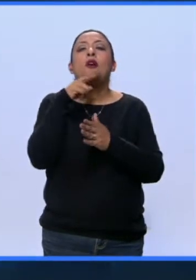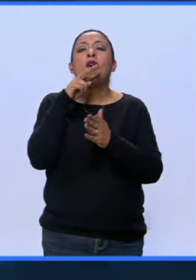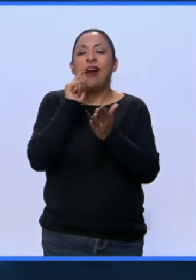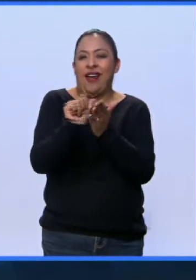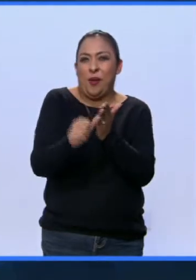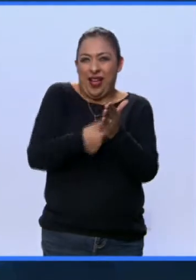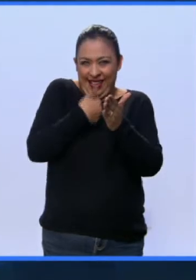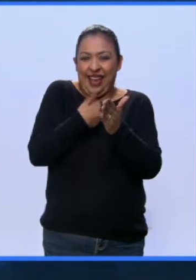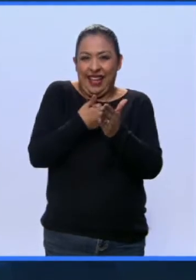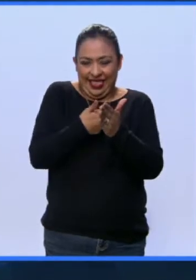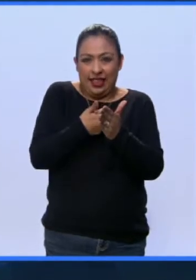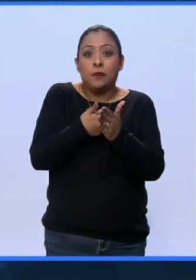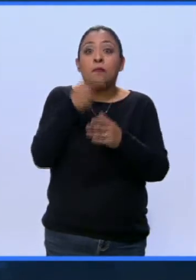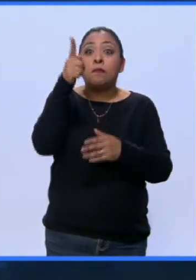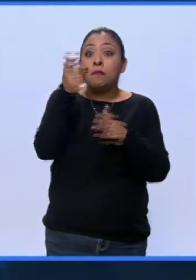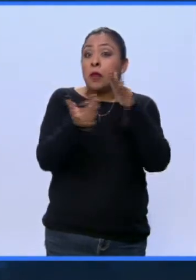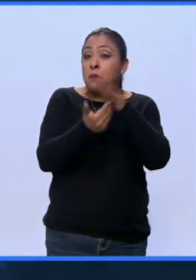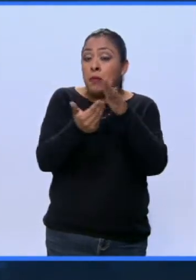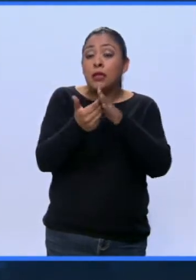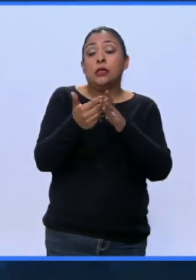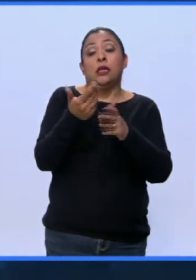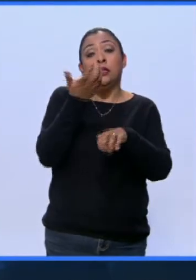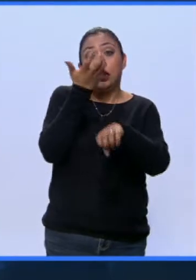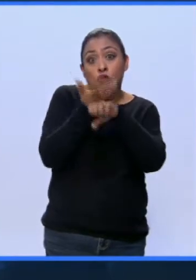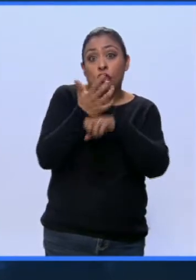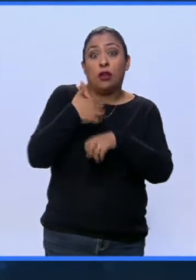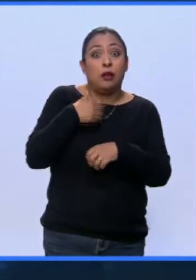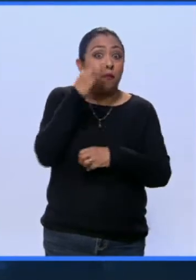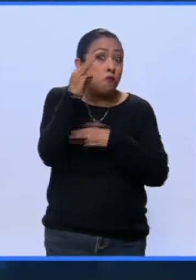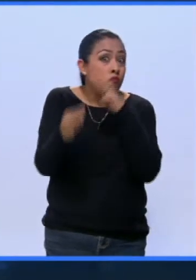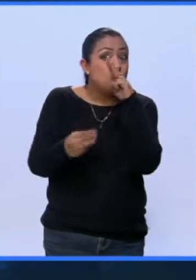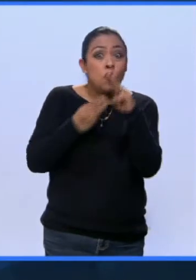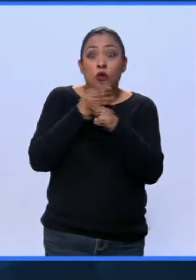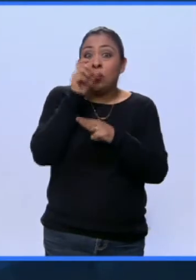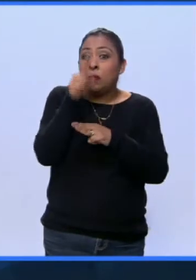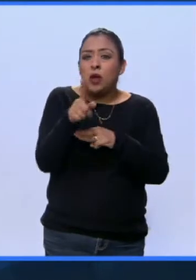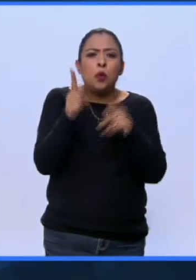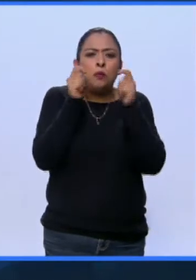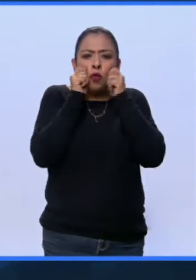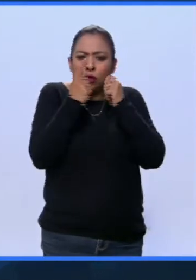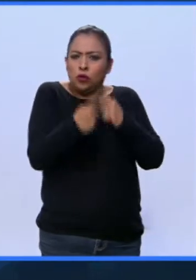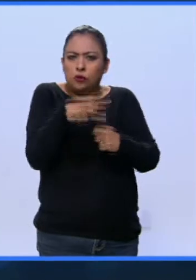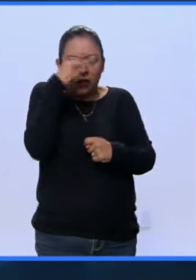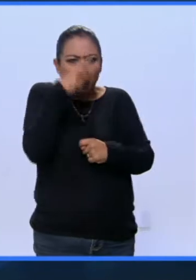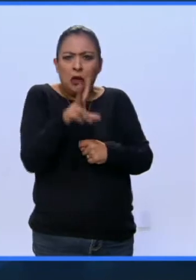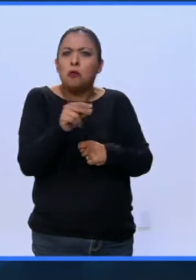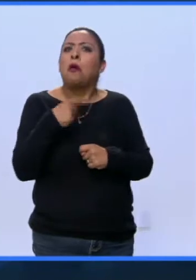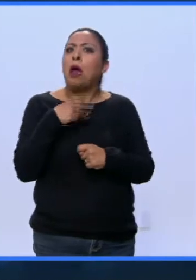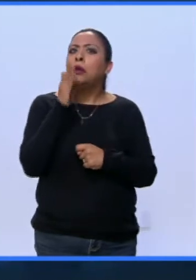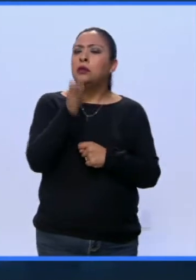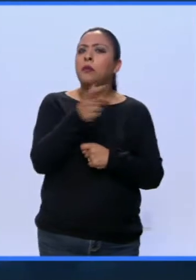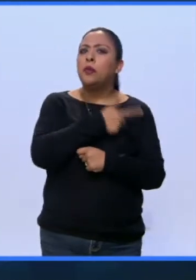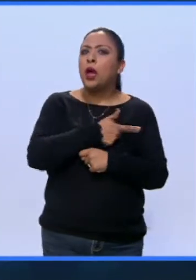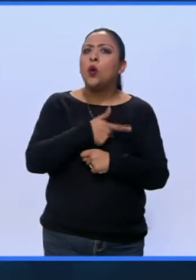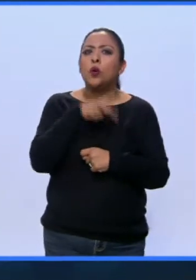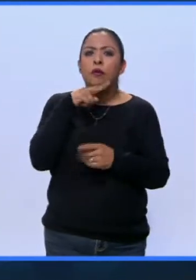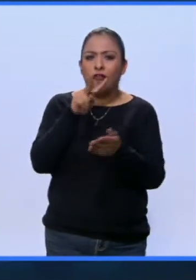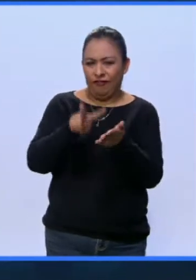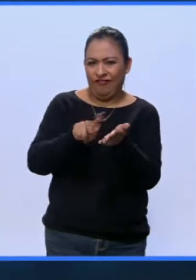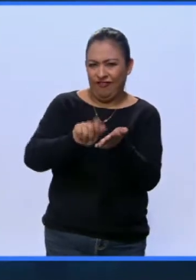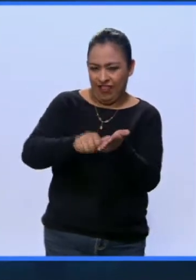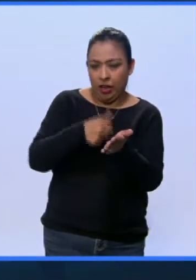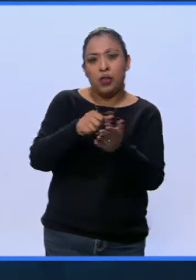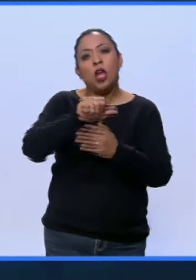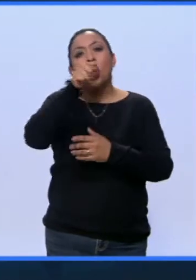está en las mesas de Estados Unidos y Canadá y del mundo, aunque no sean mexicanos. Tienen muy buena aceptación. Otro producto,